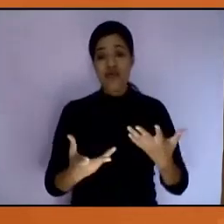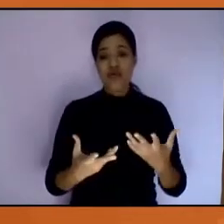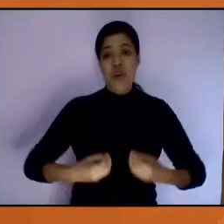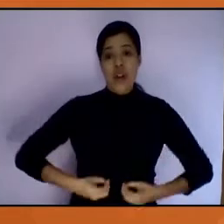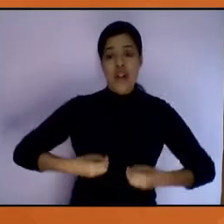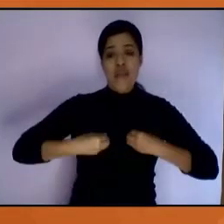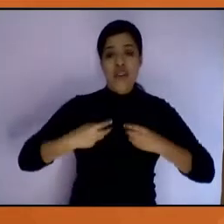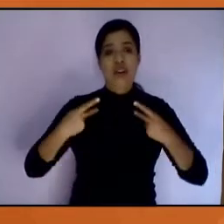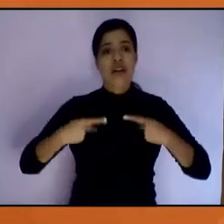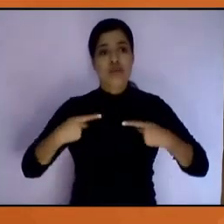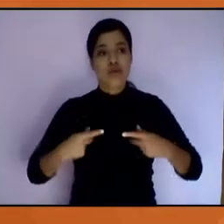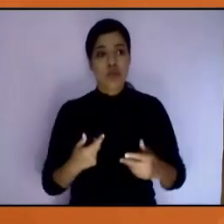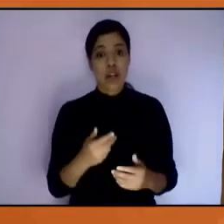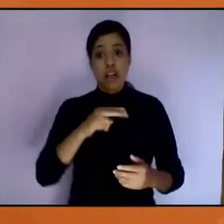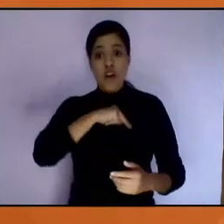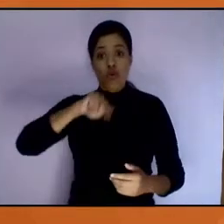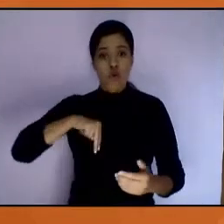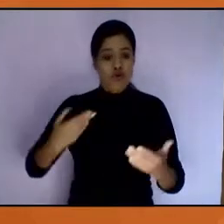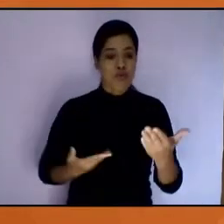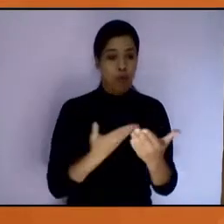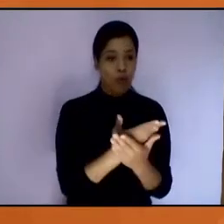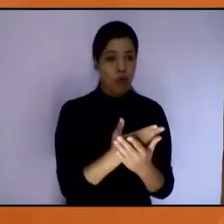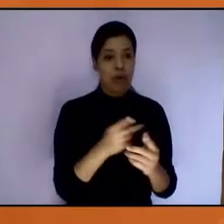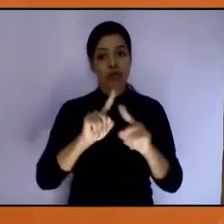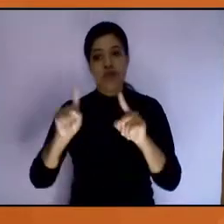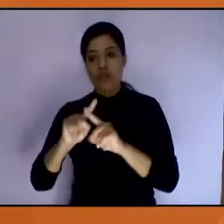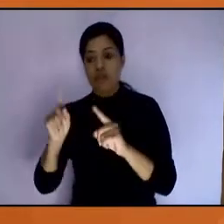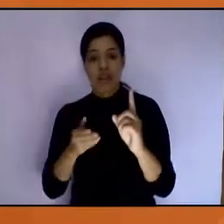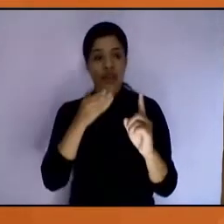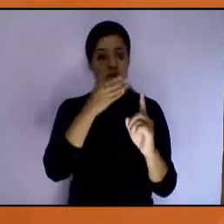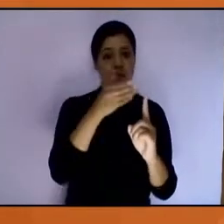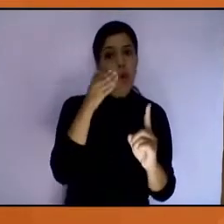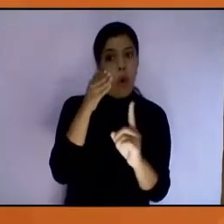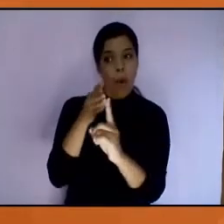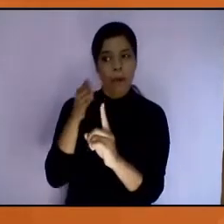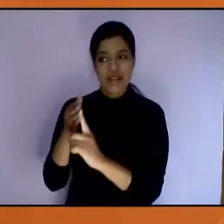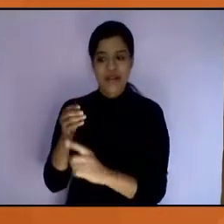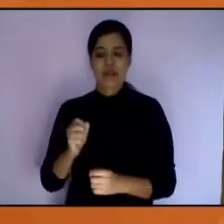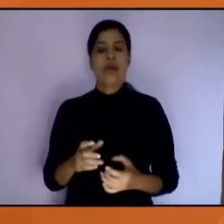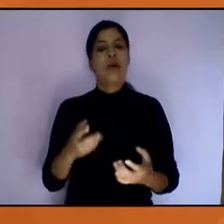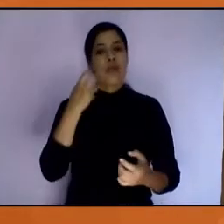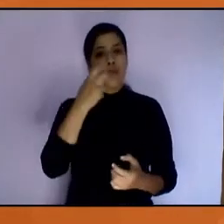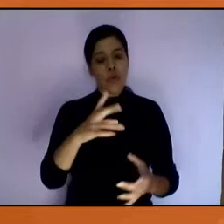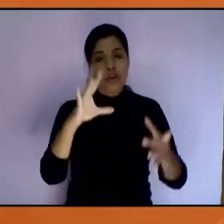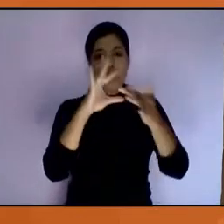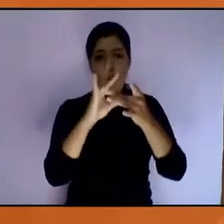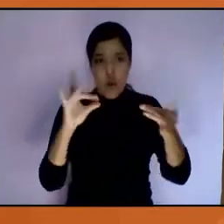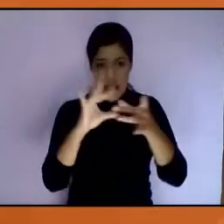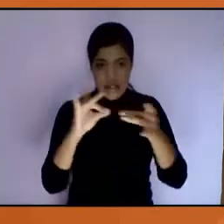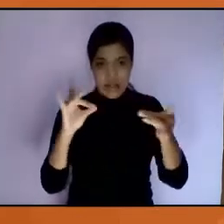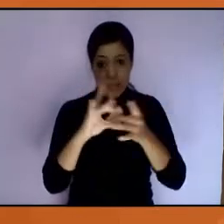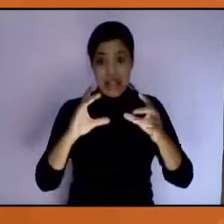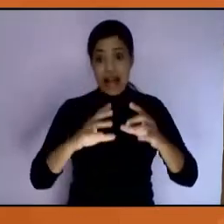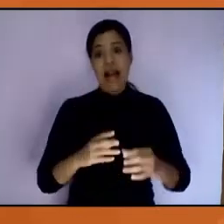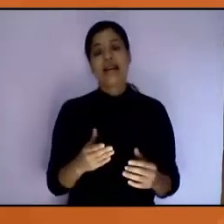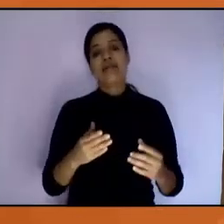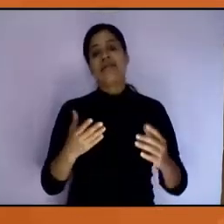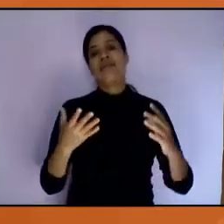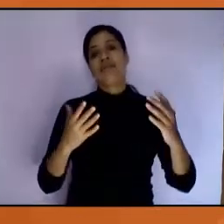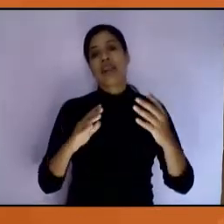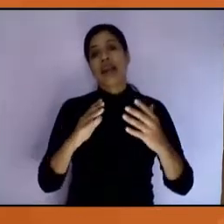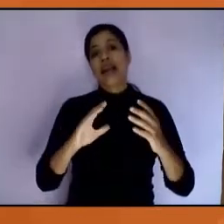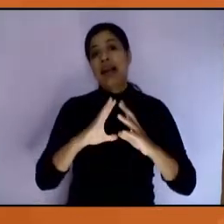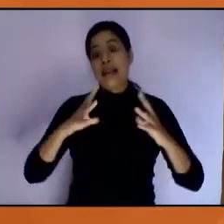objetivos para cada uno de estos? Y bueno, quizá primero darles la visión general del ámbito de desarrollo social. Nuestra